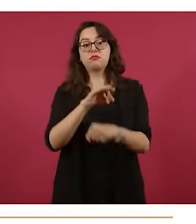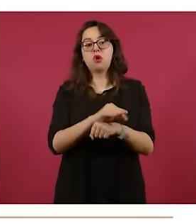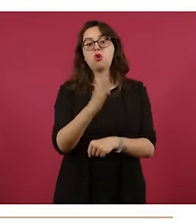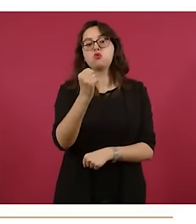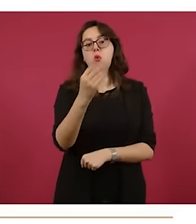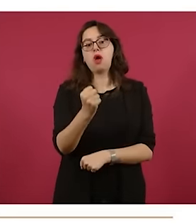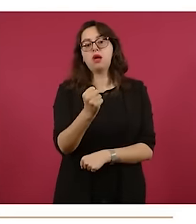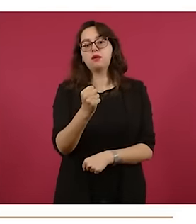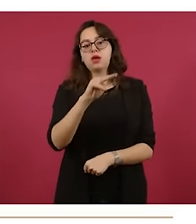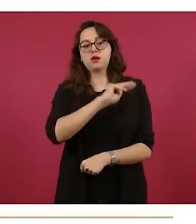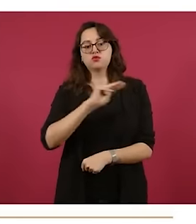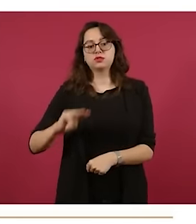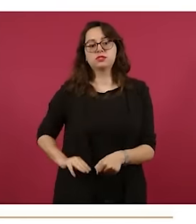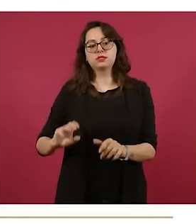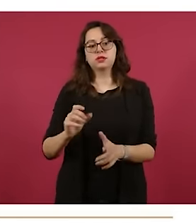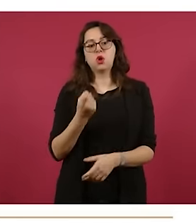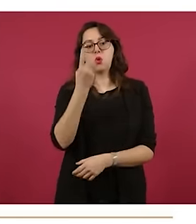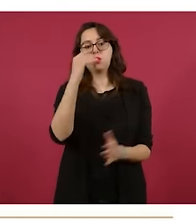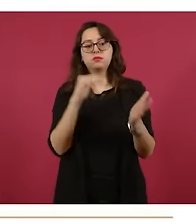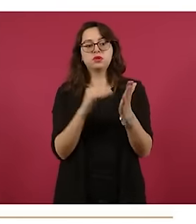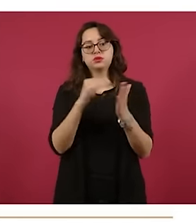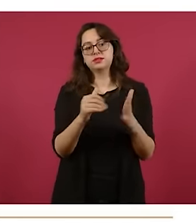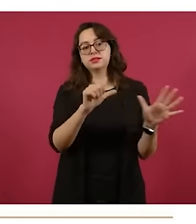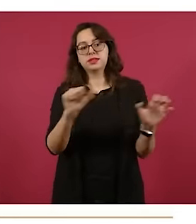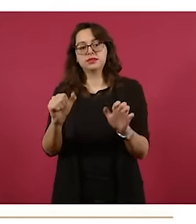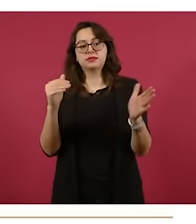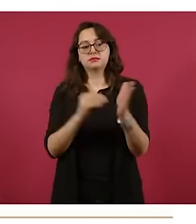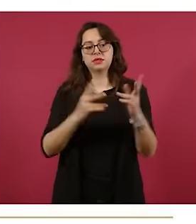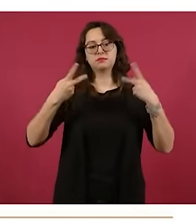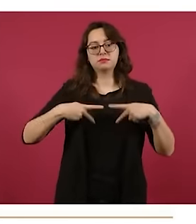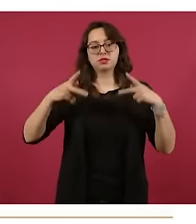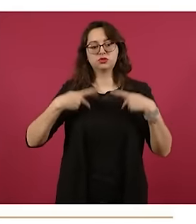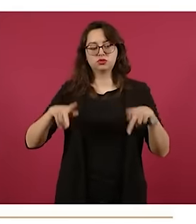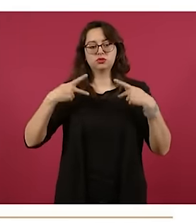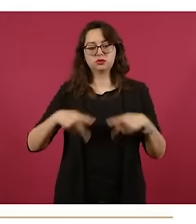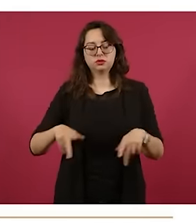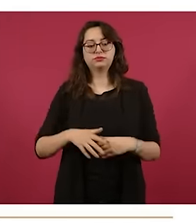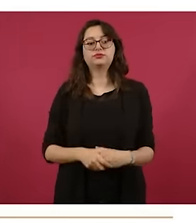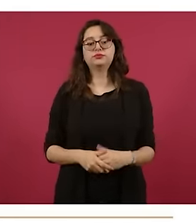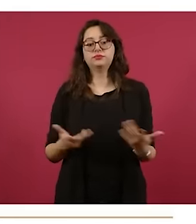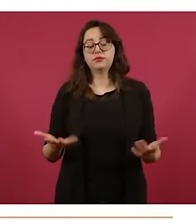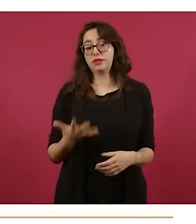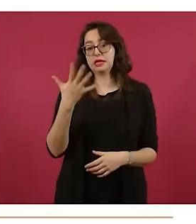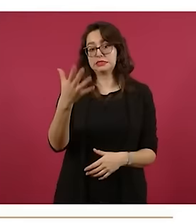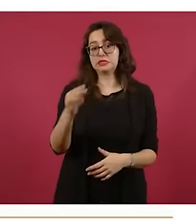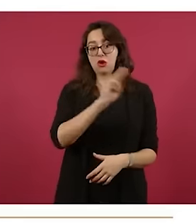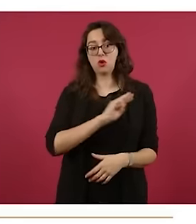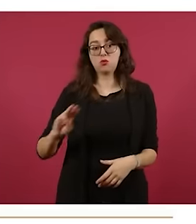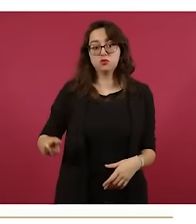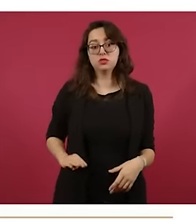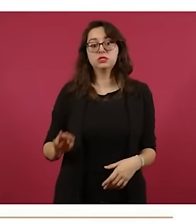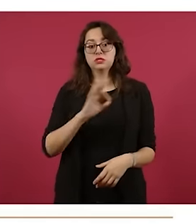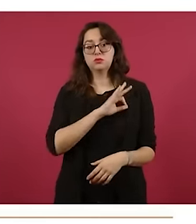proyecto. Un millón seiscientos mil habitantes, cinco municipios, Coahuilenses, Torreón, Francisco y Madero,